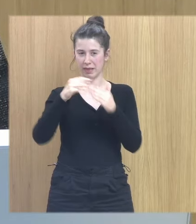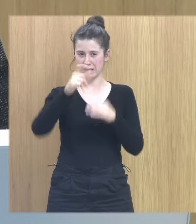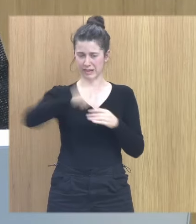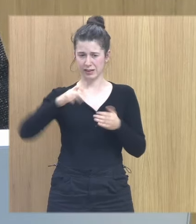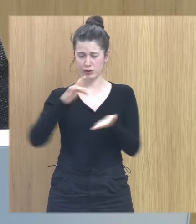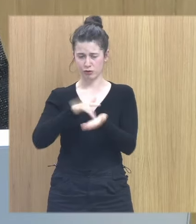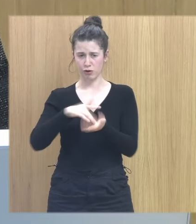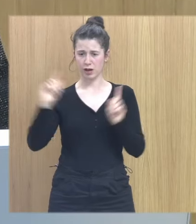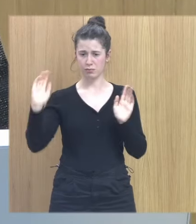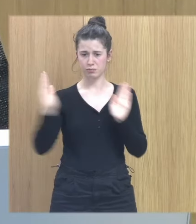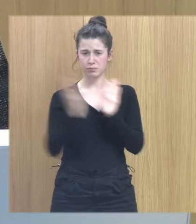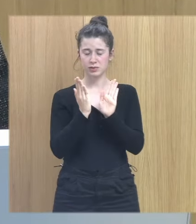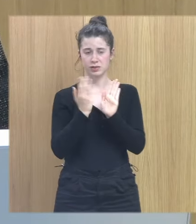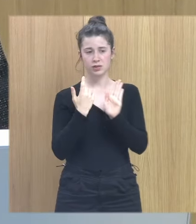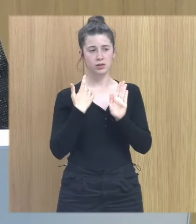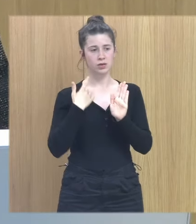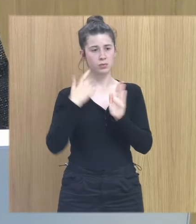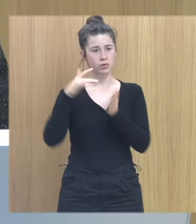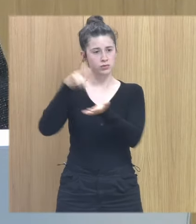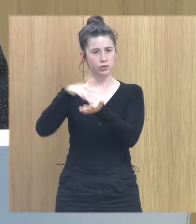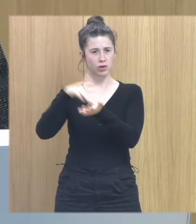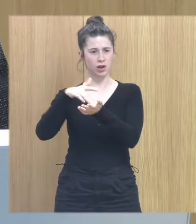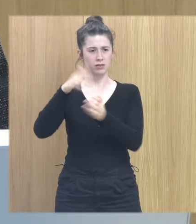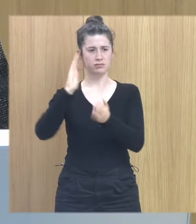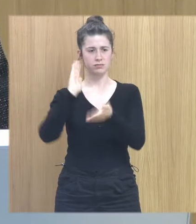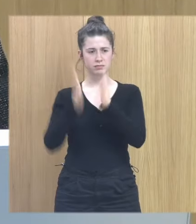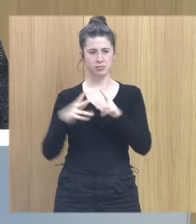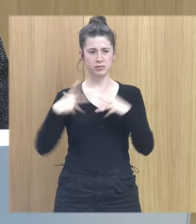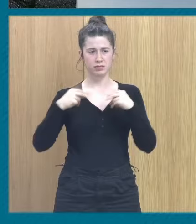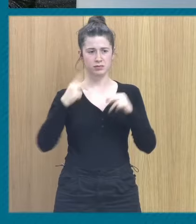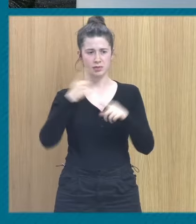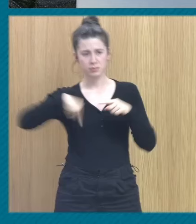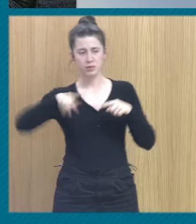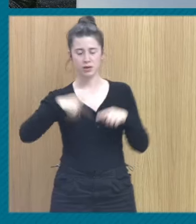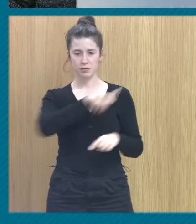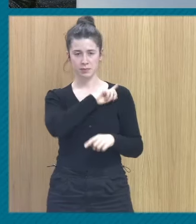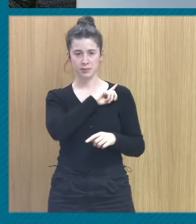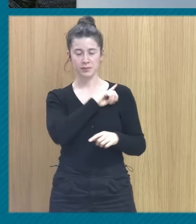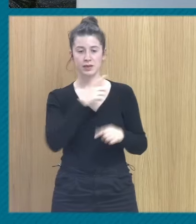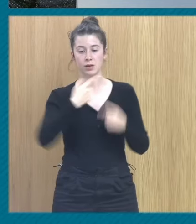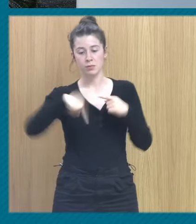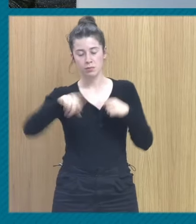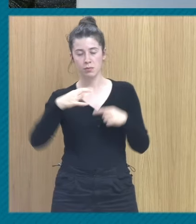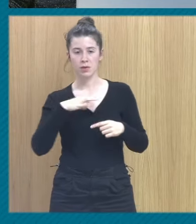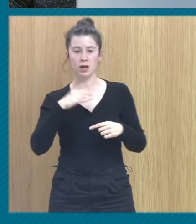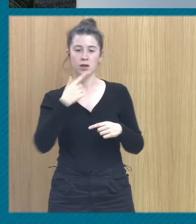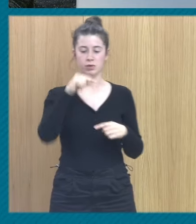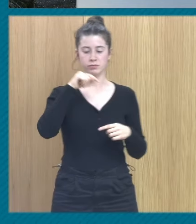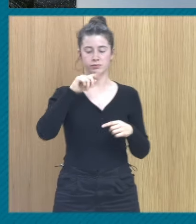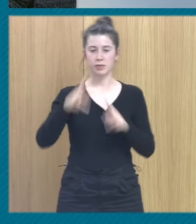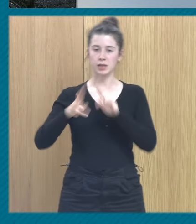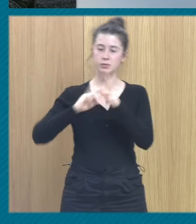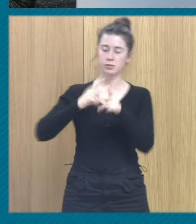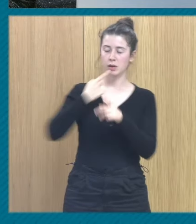terapeutas confrontativos y cuando la gente me dice es que tú eres tienen variaciones es que tú eres tierna es que tú eres amorosa